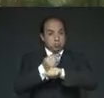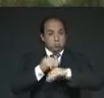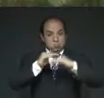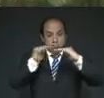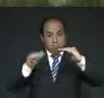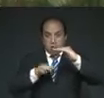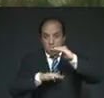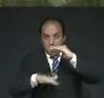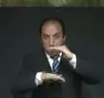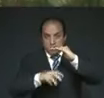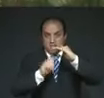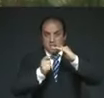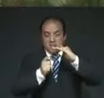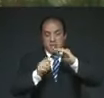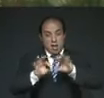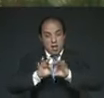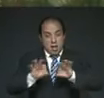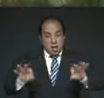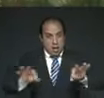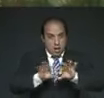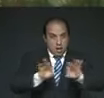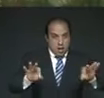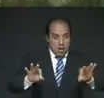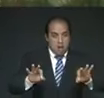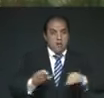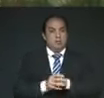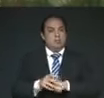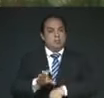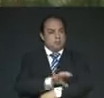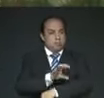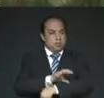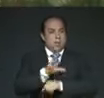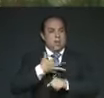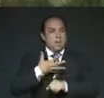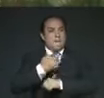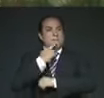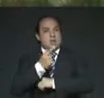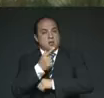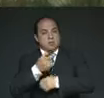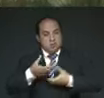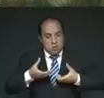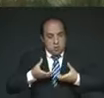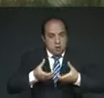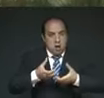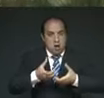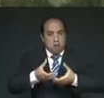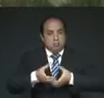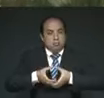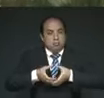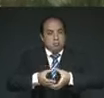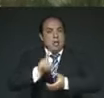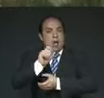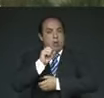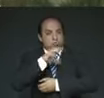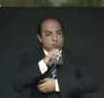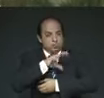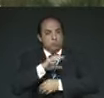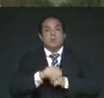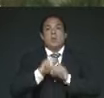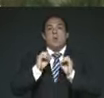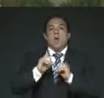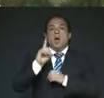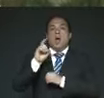cableado, hay obras de mejora de drenaje y provisión de agua potable.